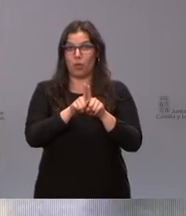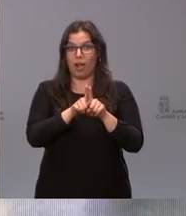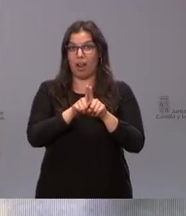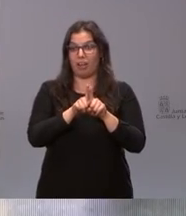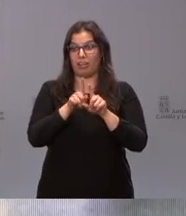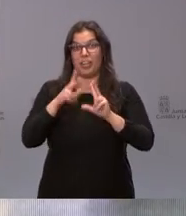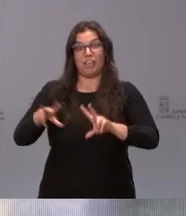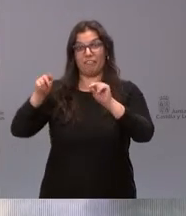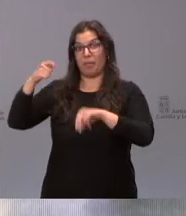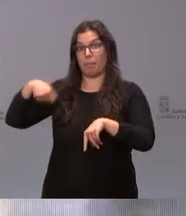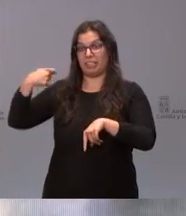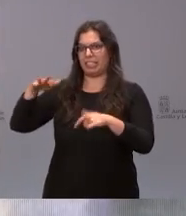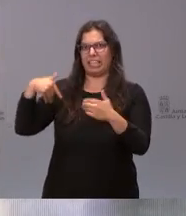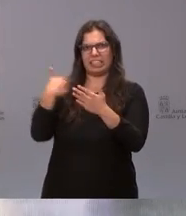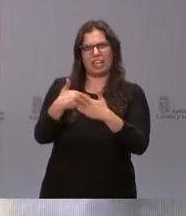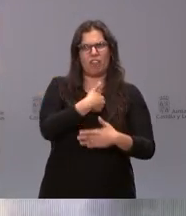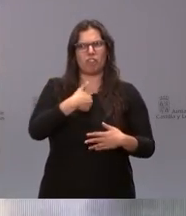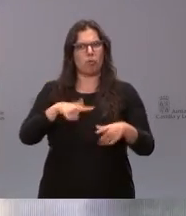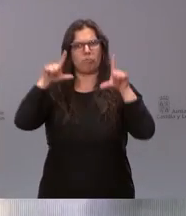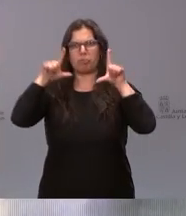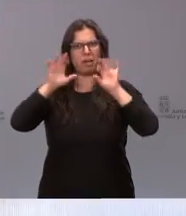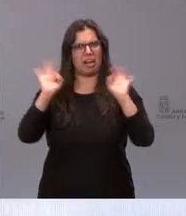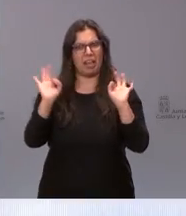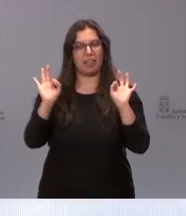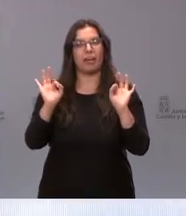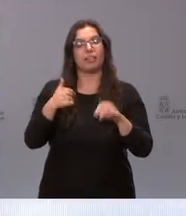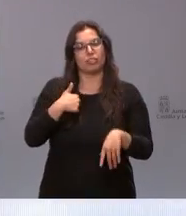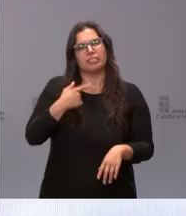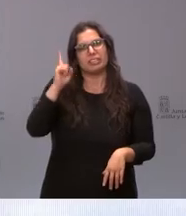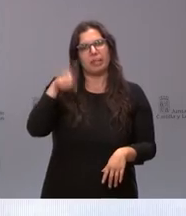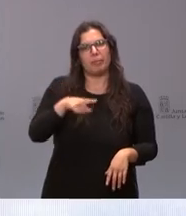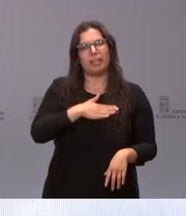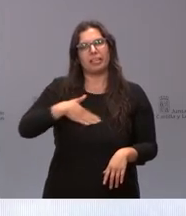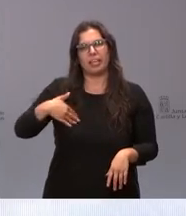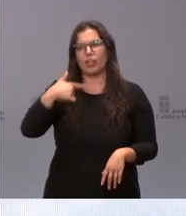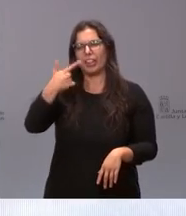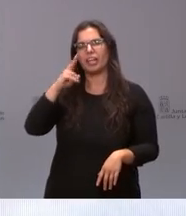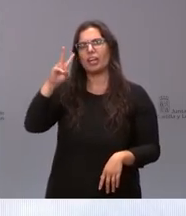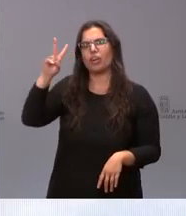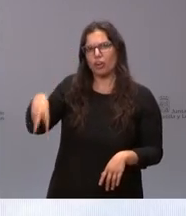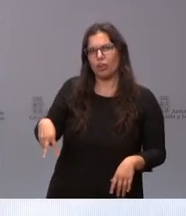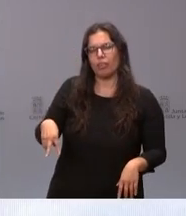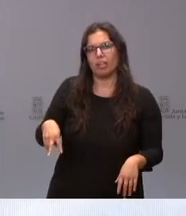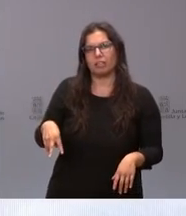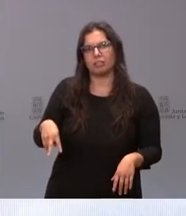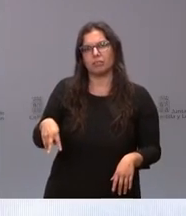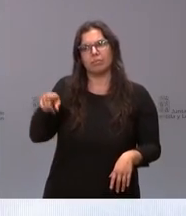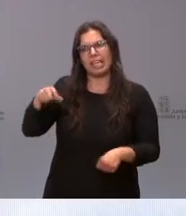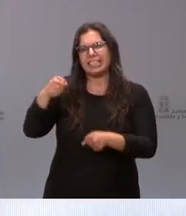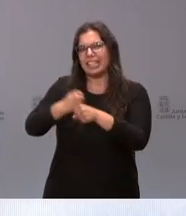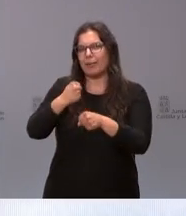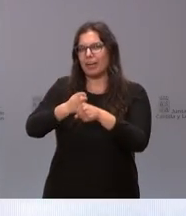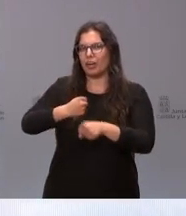dejó de ser presidente de la Junta de Castilla y León pero también por mi parte es digno reconocer la labor